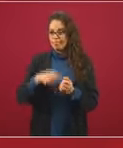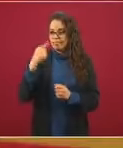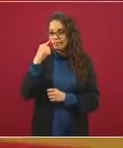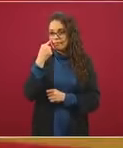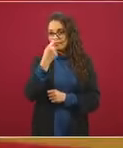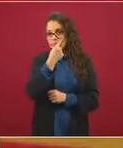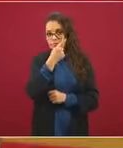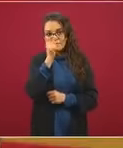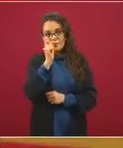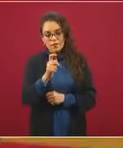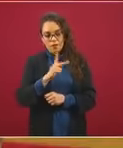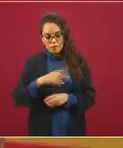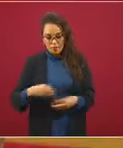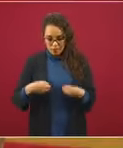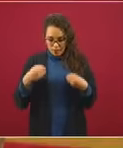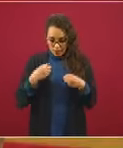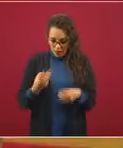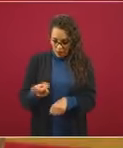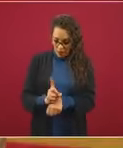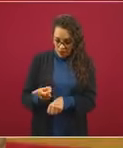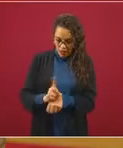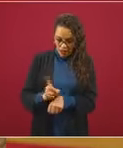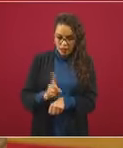día a día y quiero destacar en particular actividad.